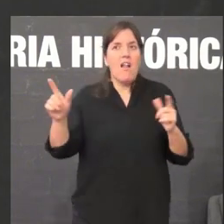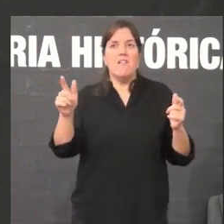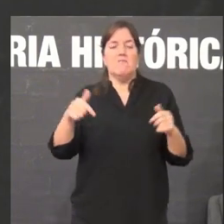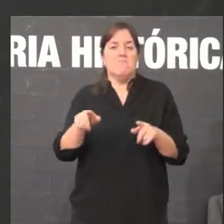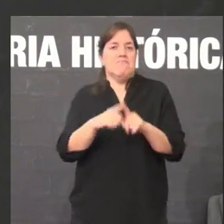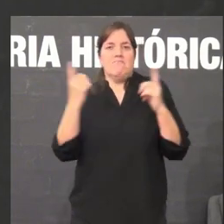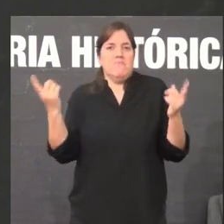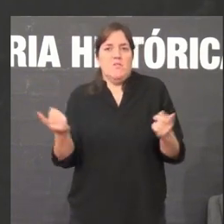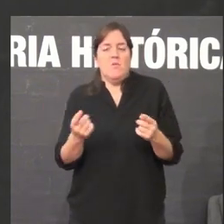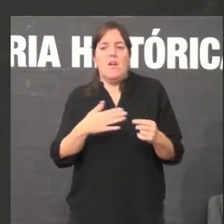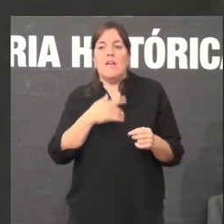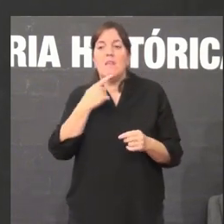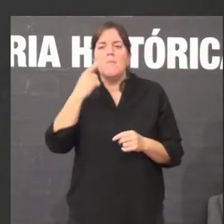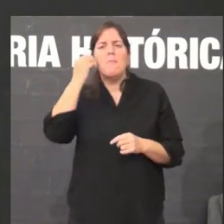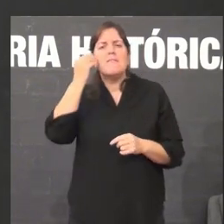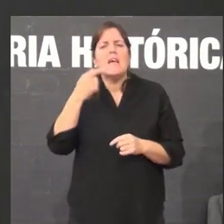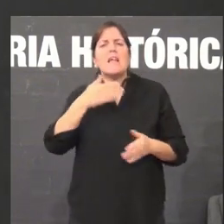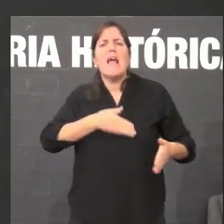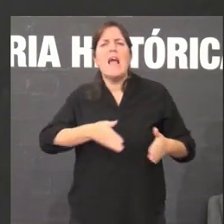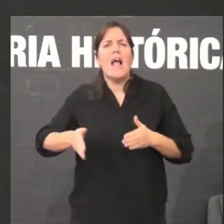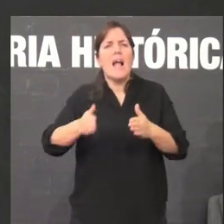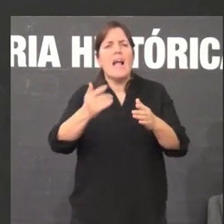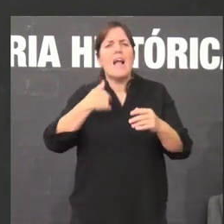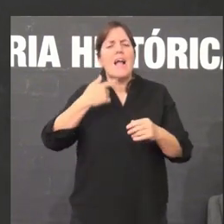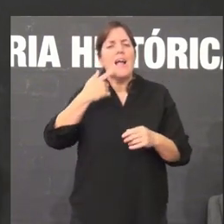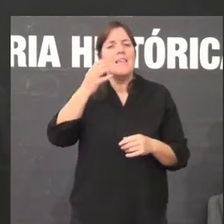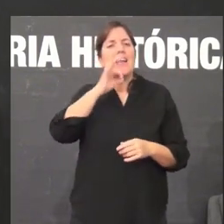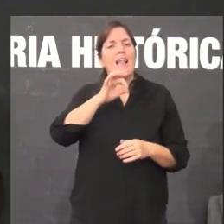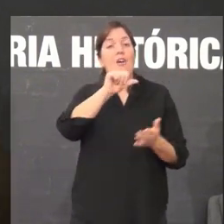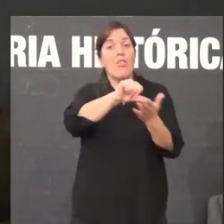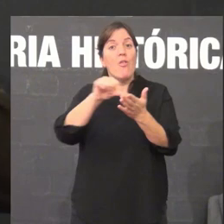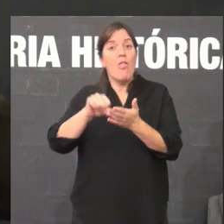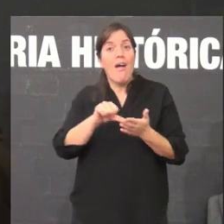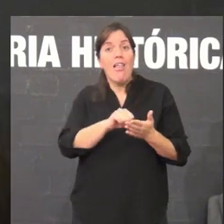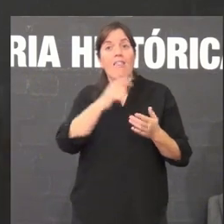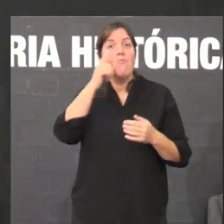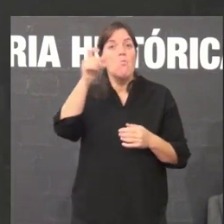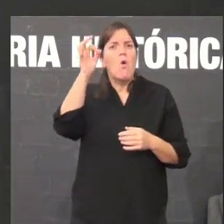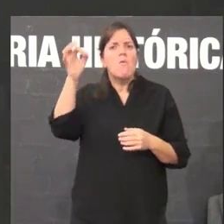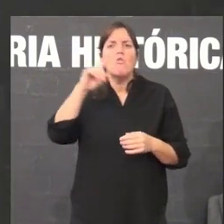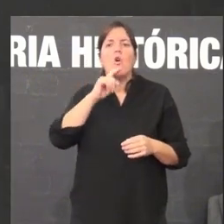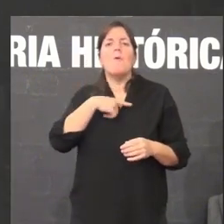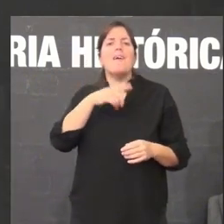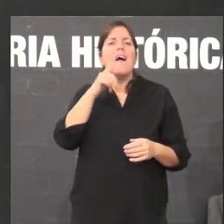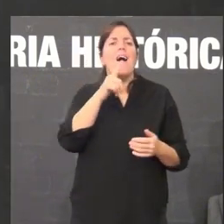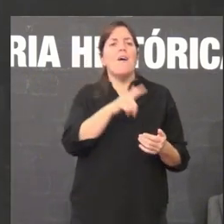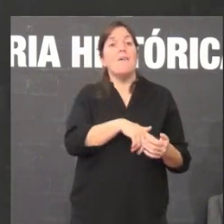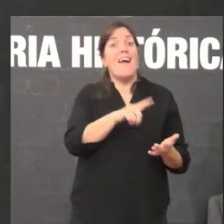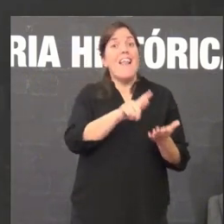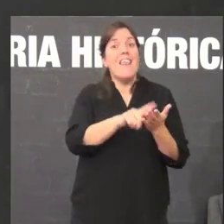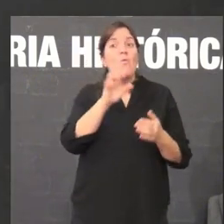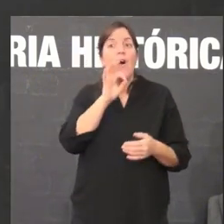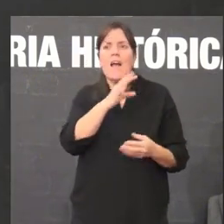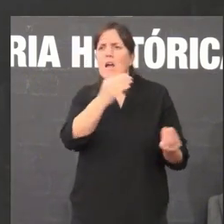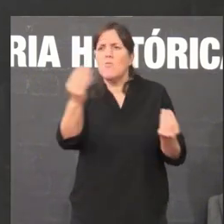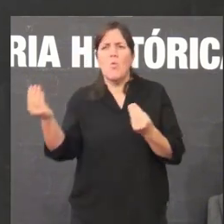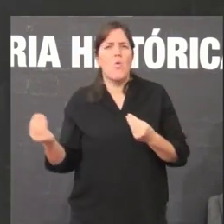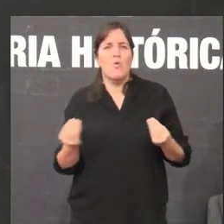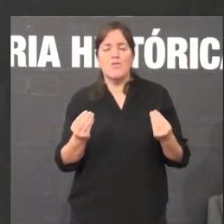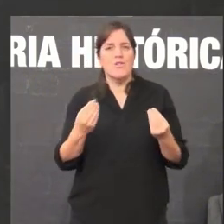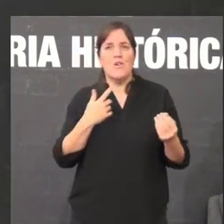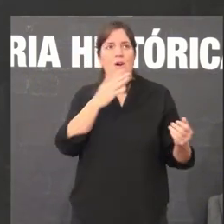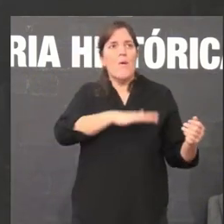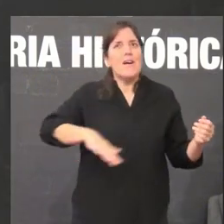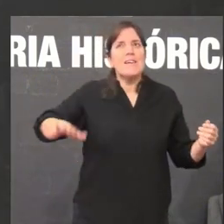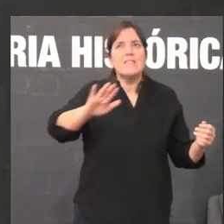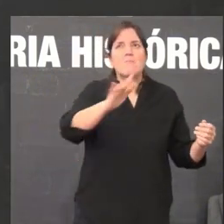Mas temos que pensar que as rúas galegas das cidades e das principais vilas galegas estaban xeas de lingua galega, colocando un espaço que tamén era inaudito,